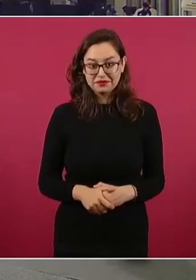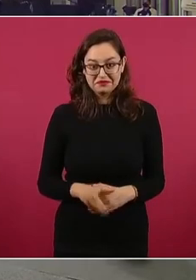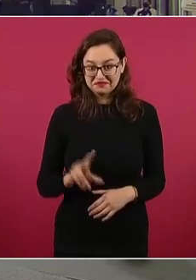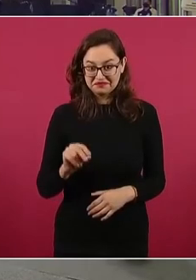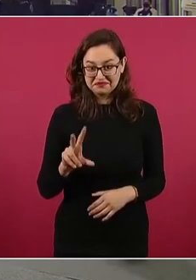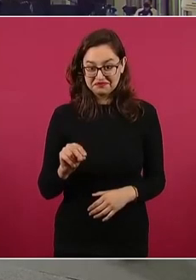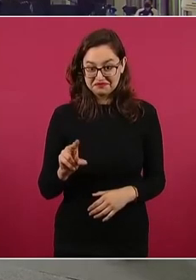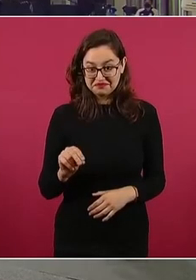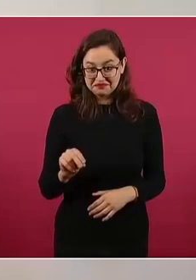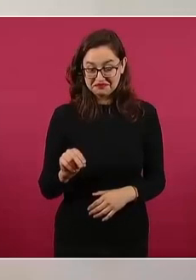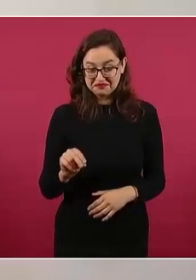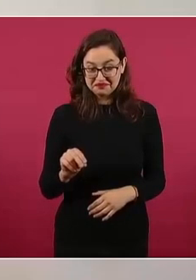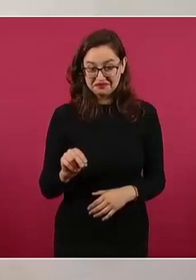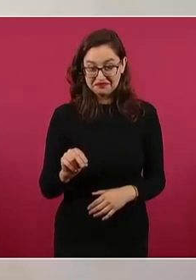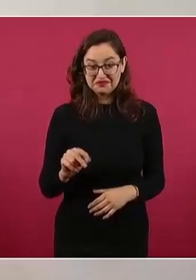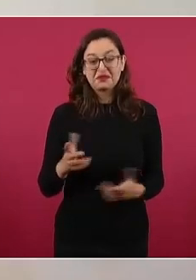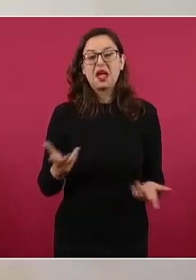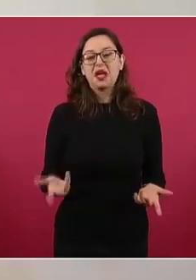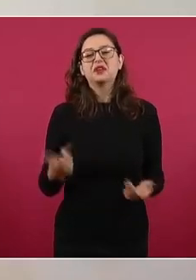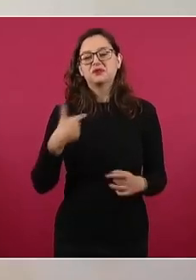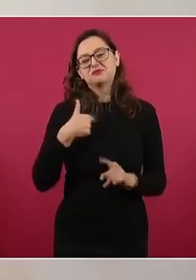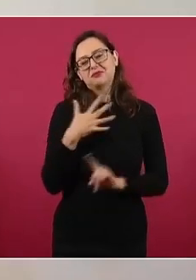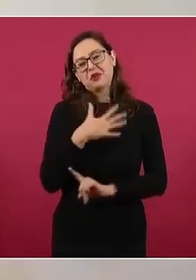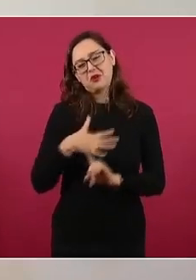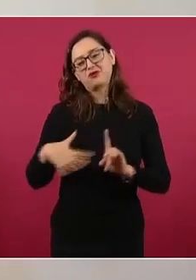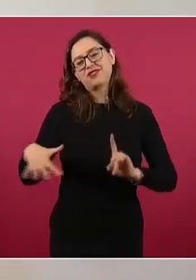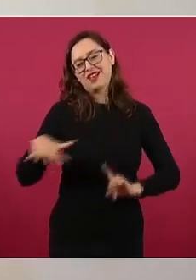Bueno, pues es que hay que contextualizar.